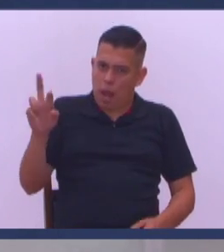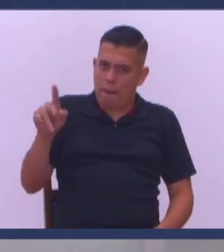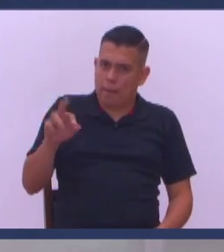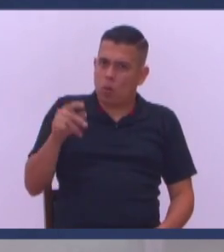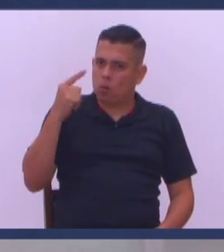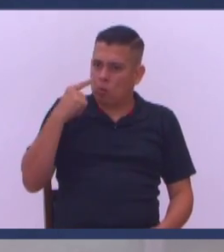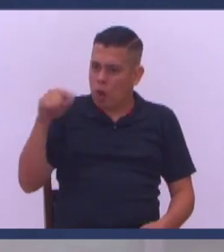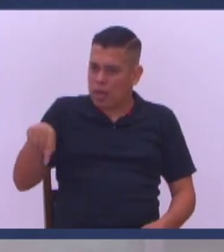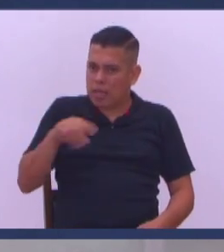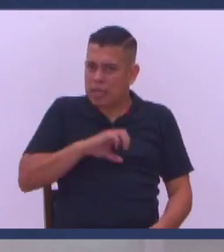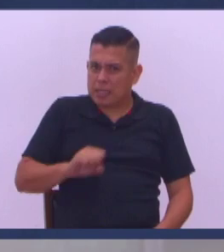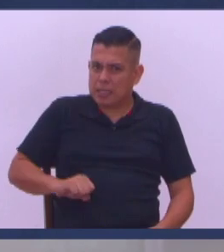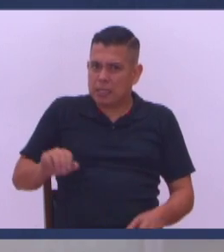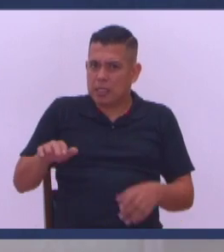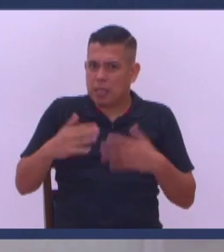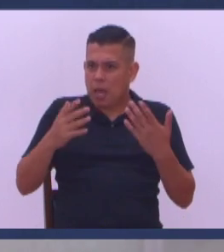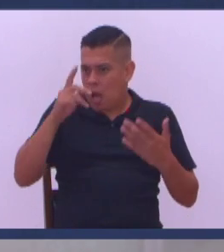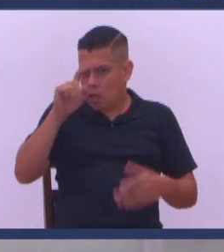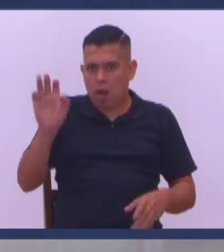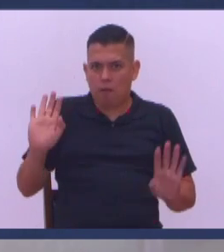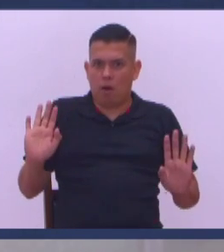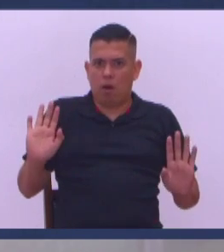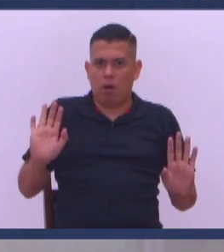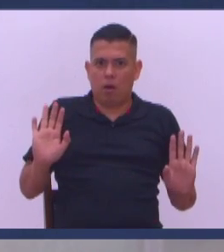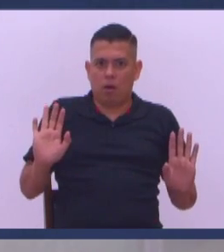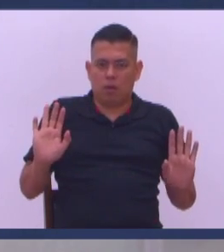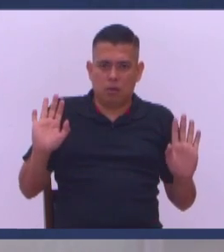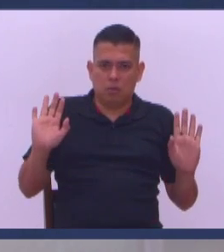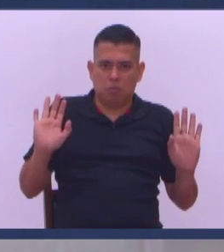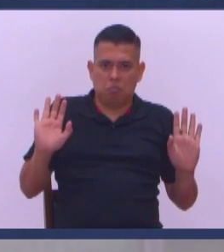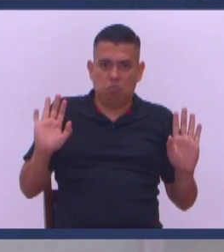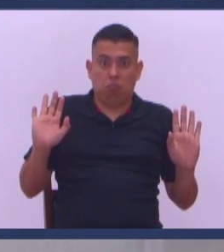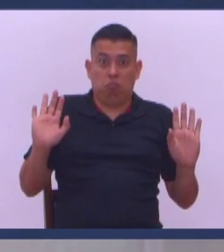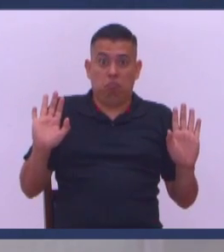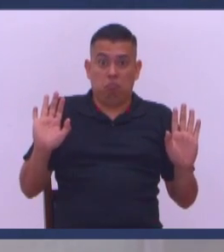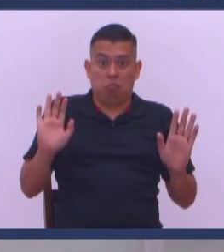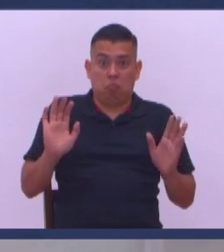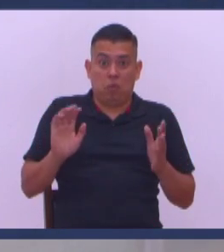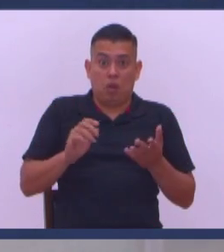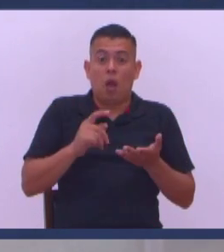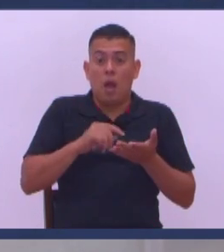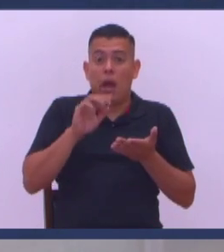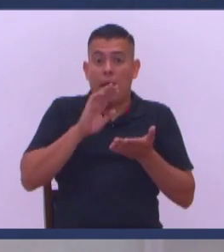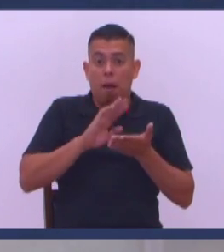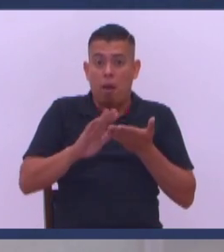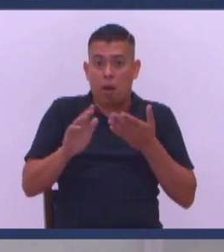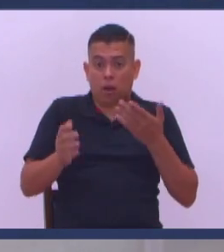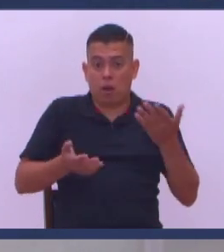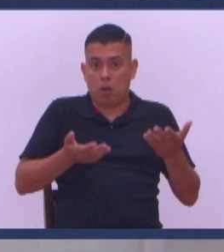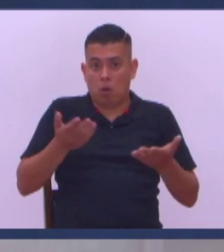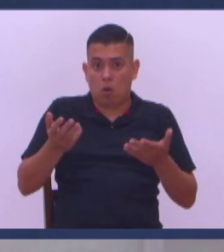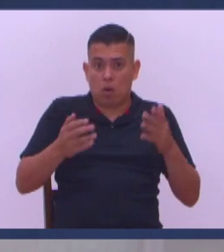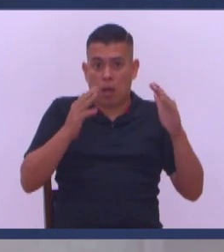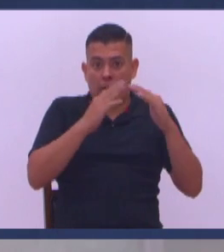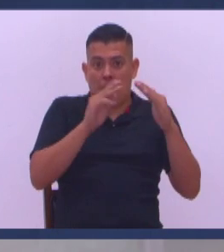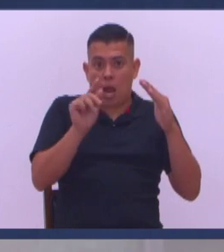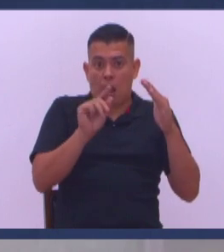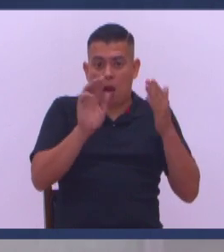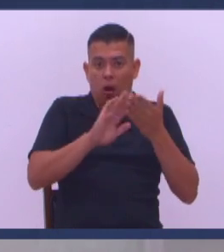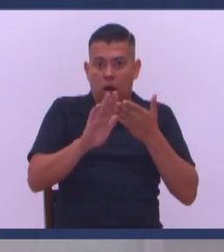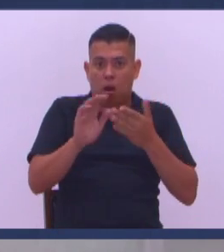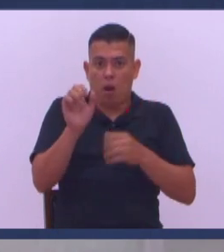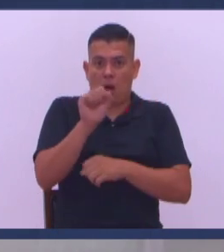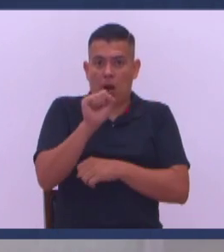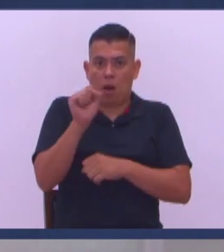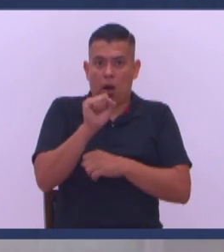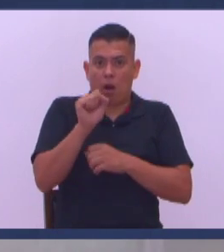Si mira lo que tenés aquí Para comenzar No trabaja El vive de sus rentas El carro barato Que